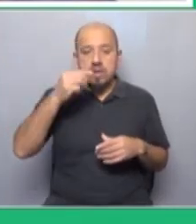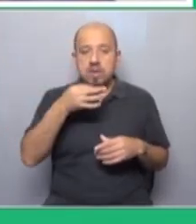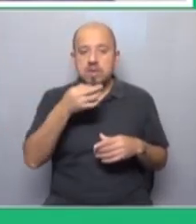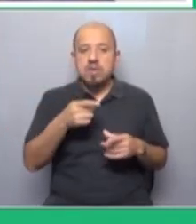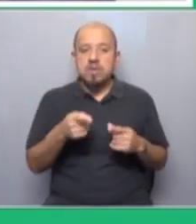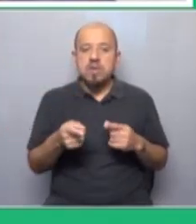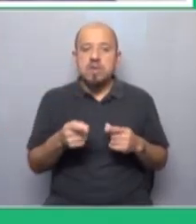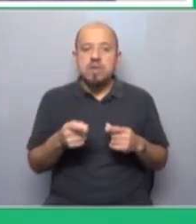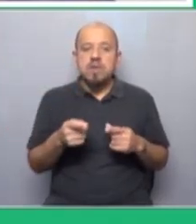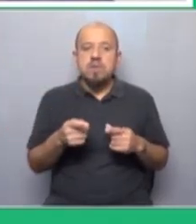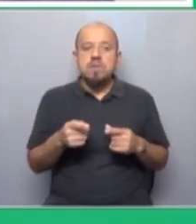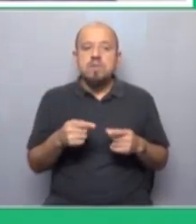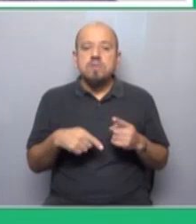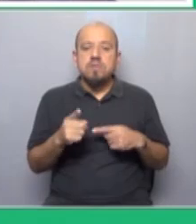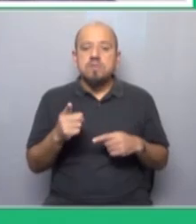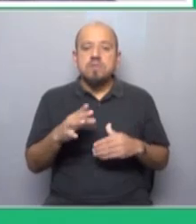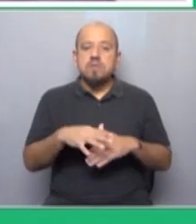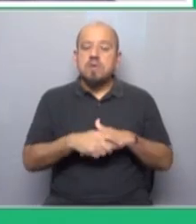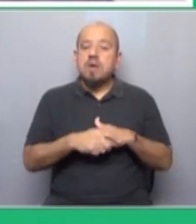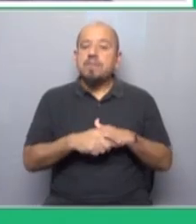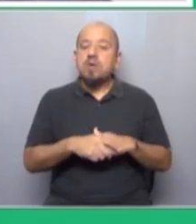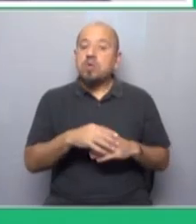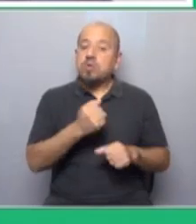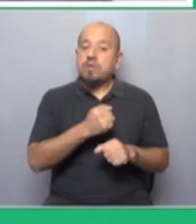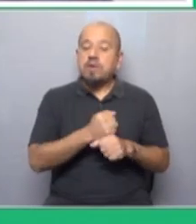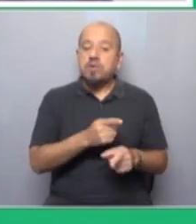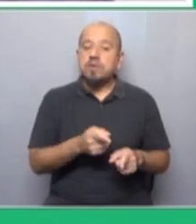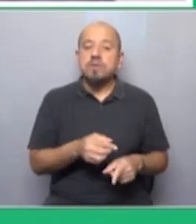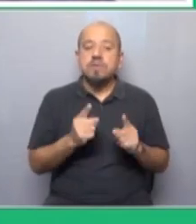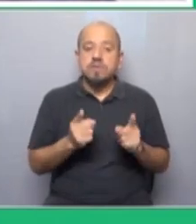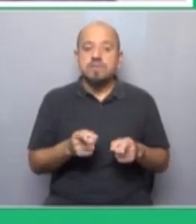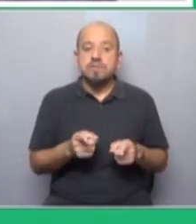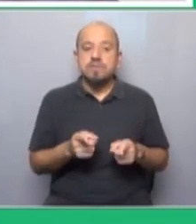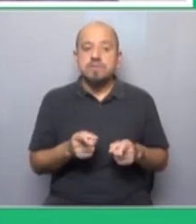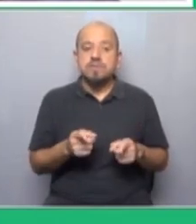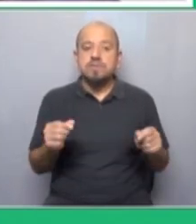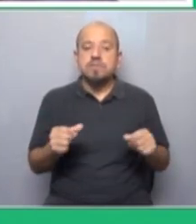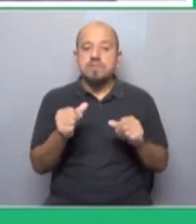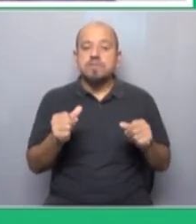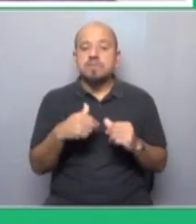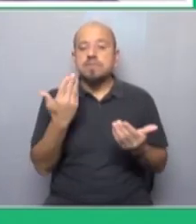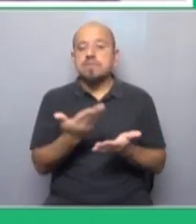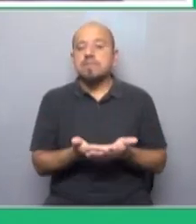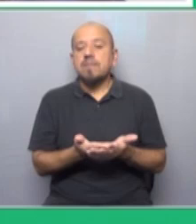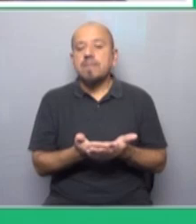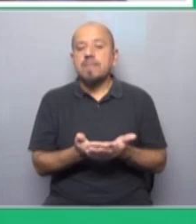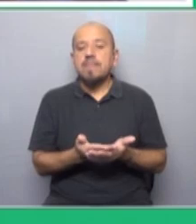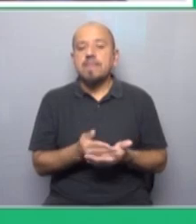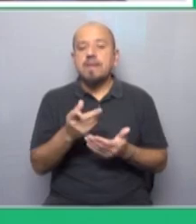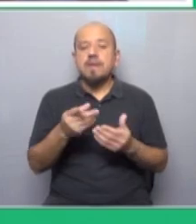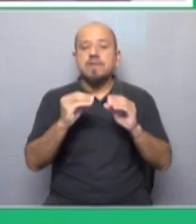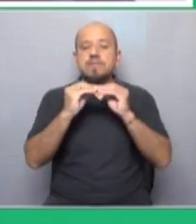como si tú fuera amigo de la clase obrera de Estados Unidos, también acaba de proponer un